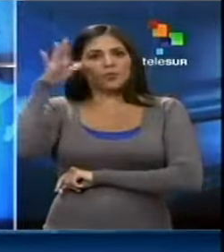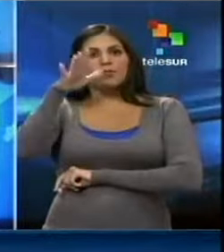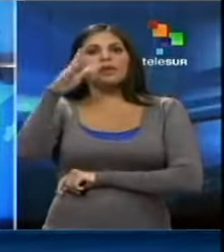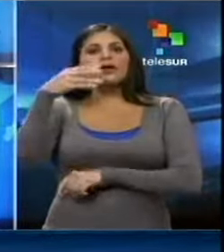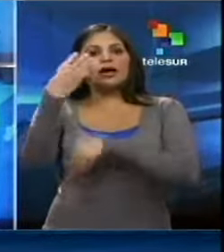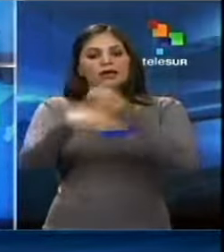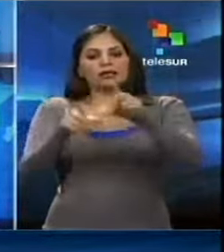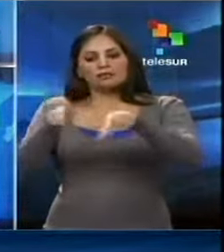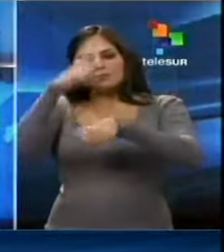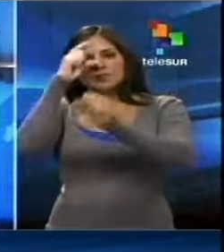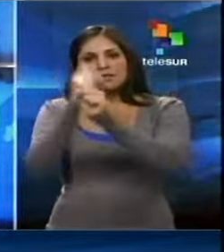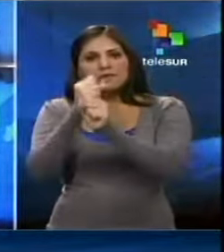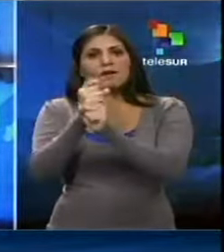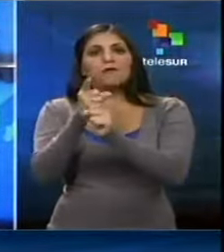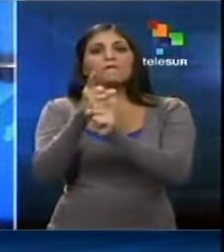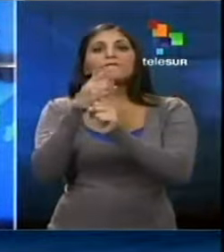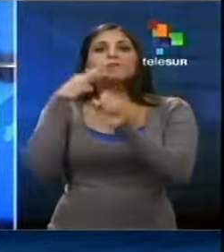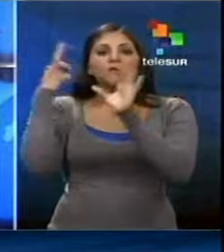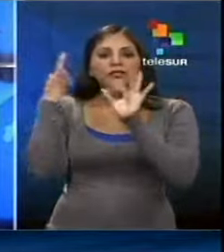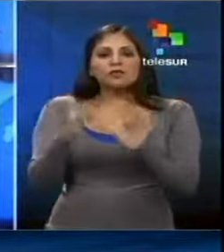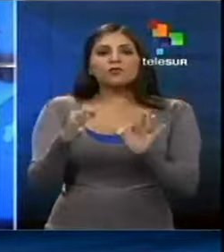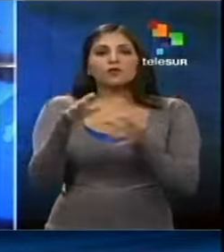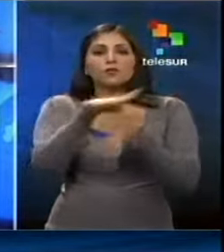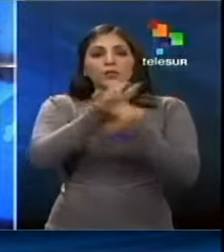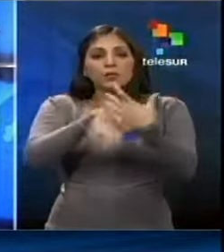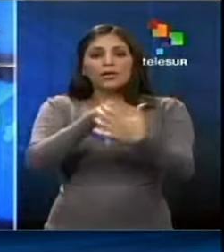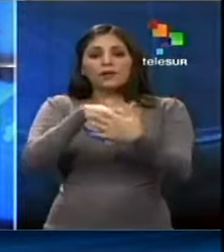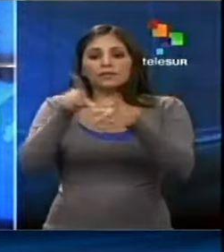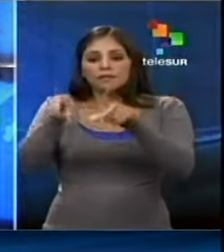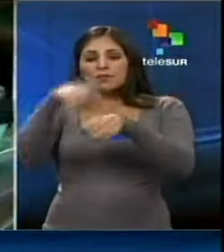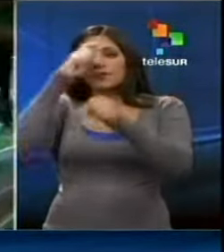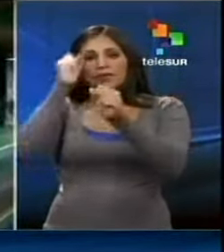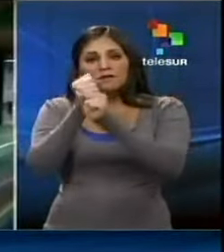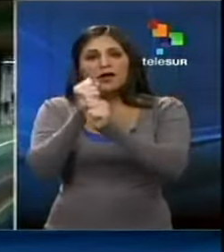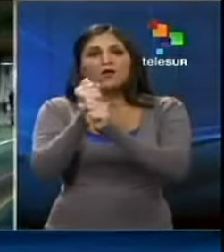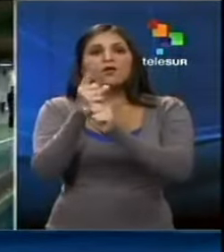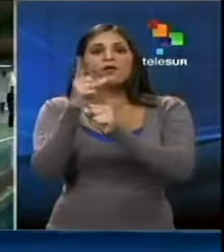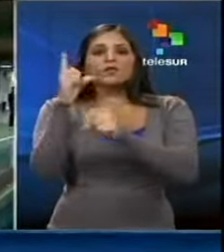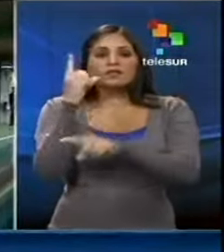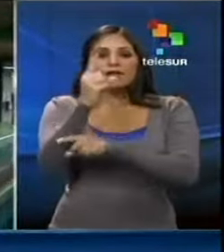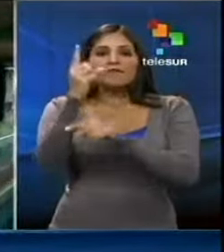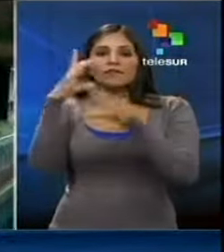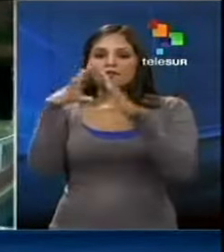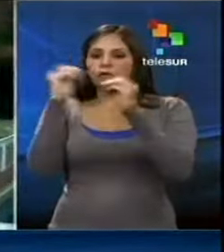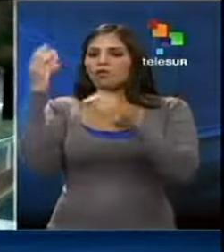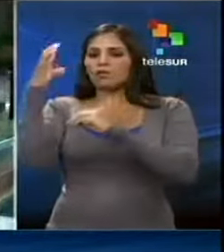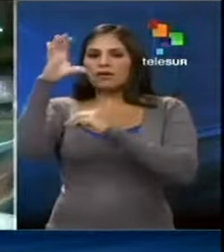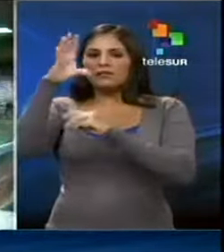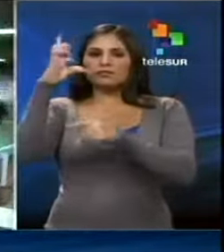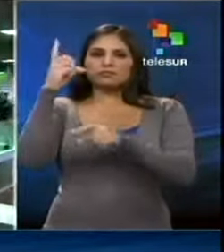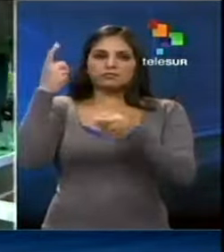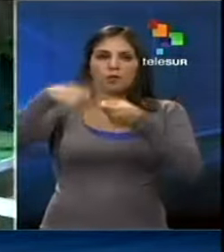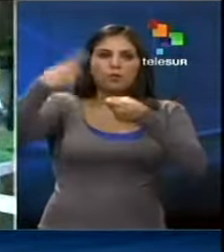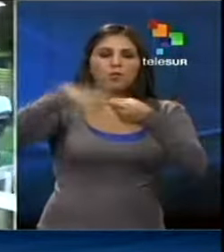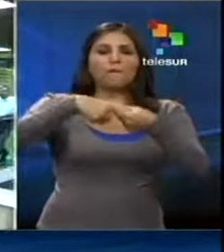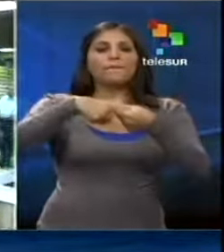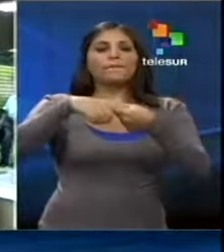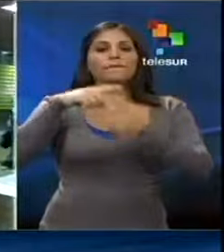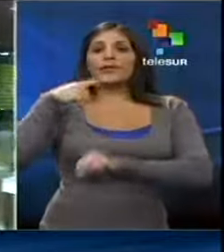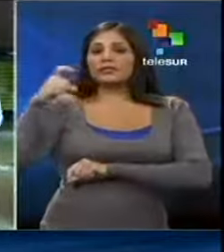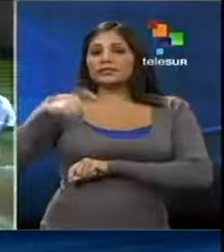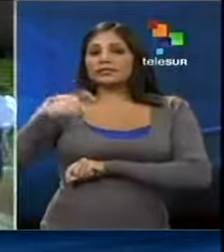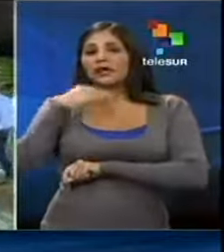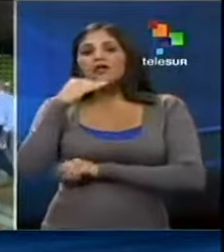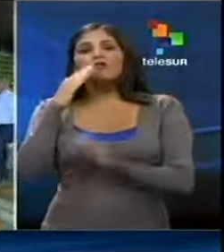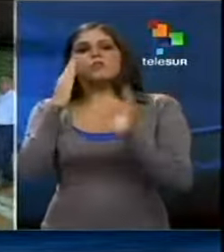cumbre agraria. La insurgencia aseguró que los problemas del campo deben involucrarse a todo el país. Además señaló que era necesario un proceso de